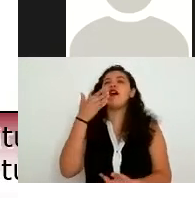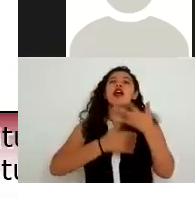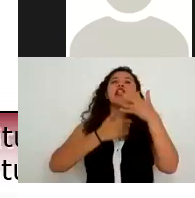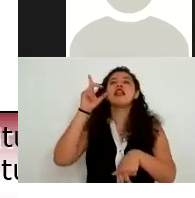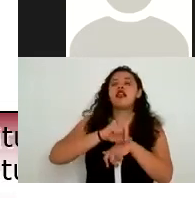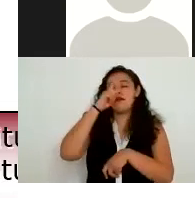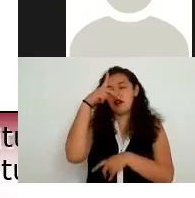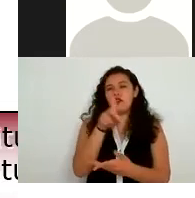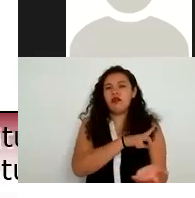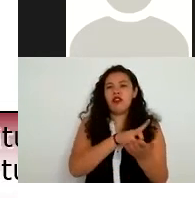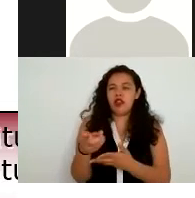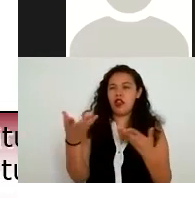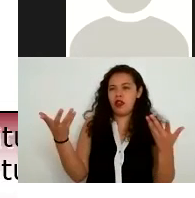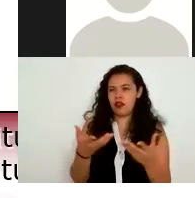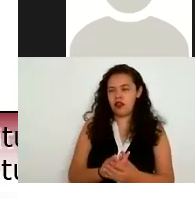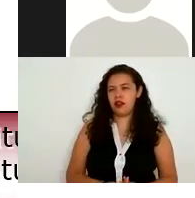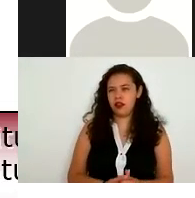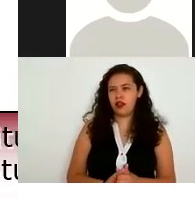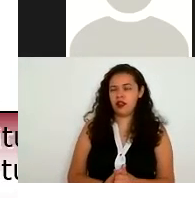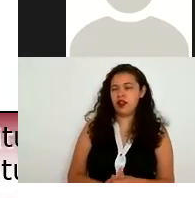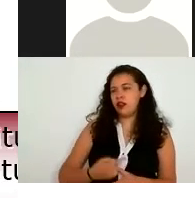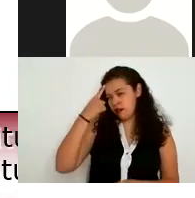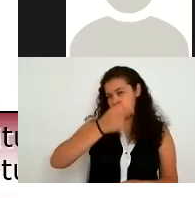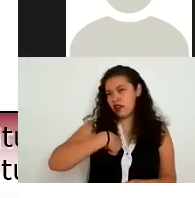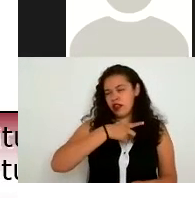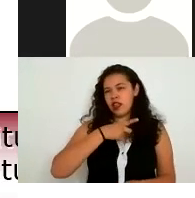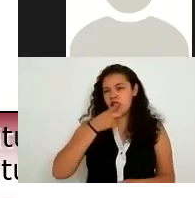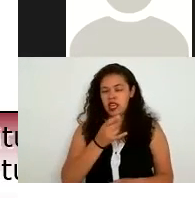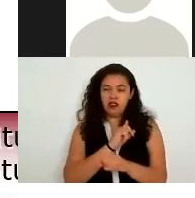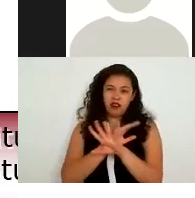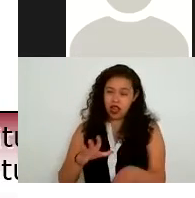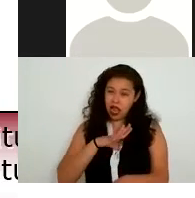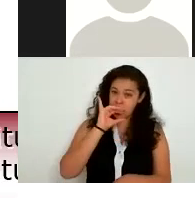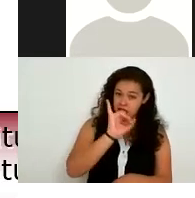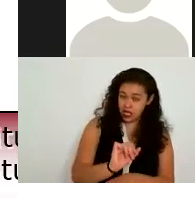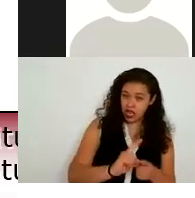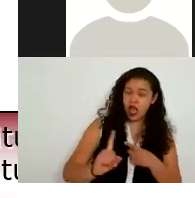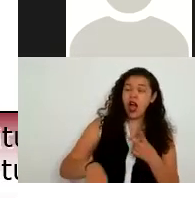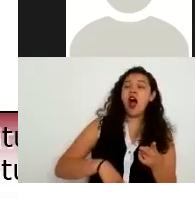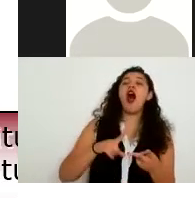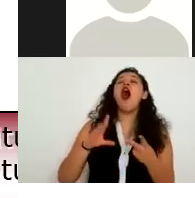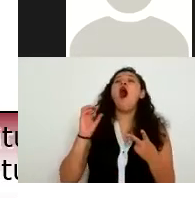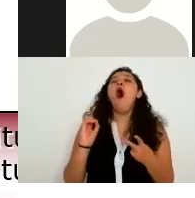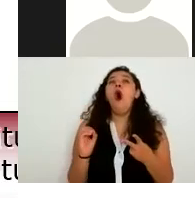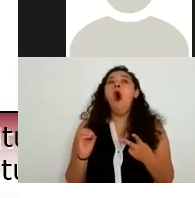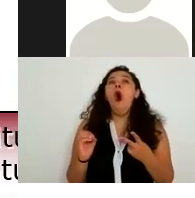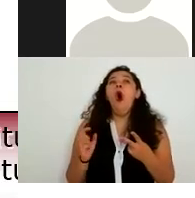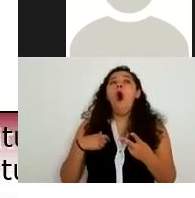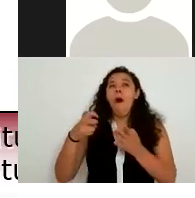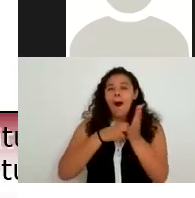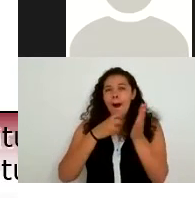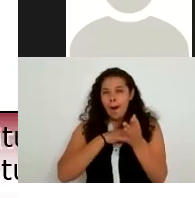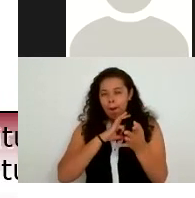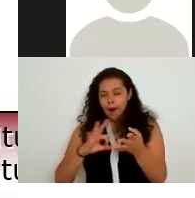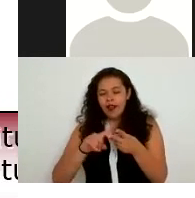es decir para que yo te diga si tengo tus datos o para que yo los pueda corregir o para que los